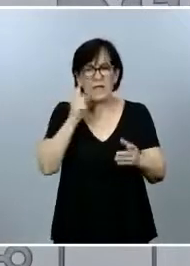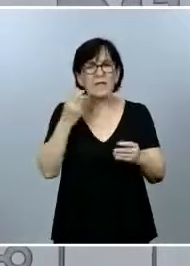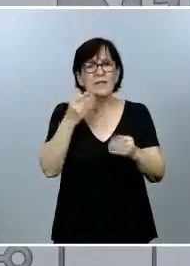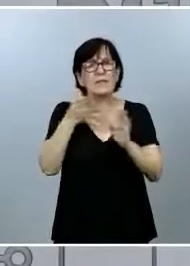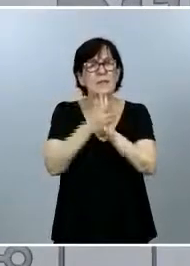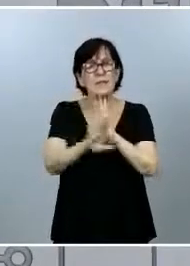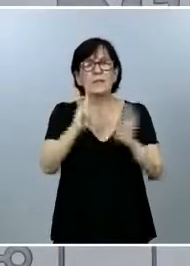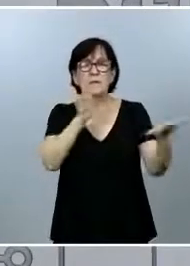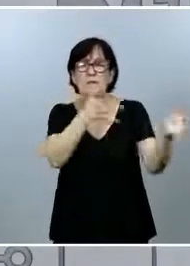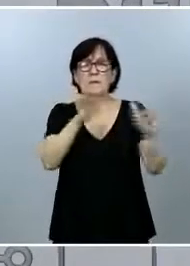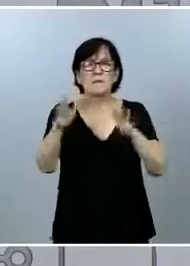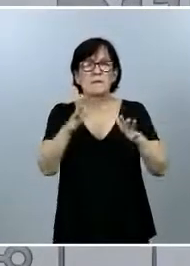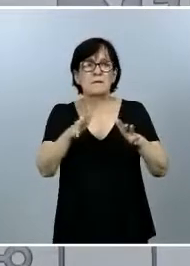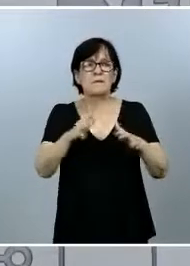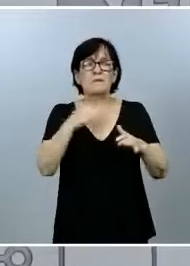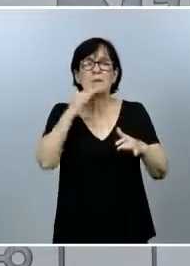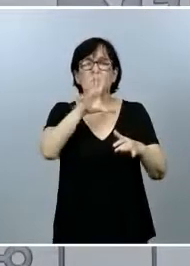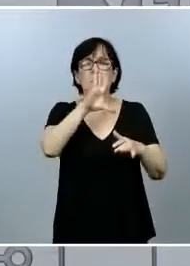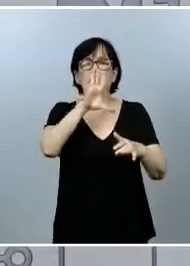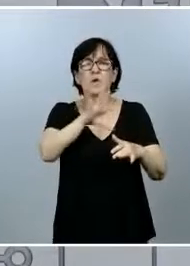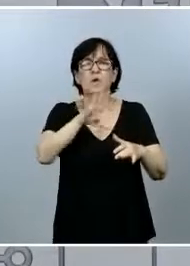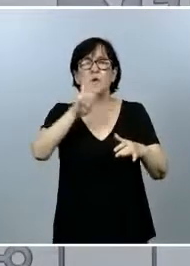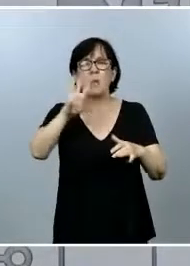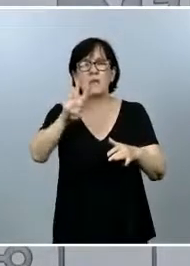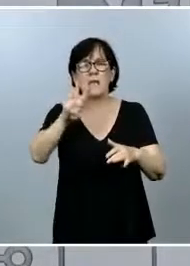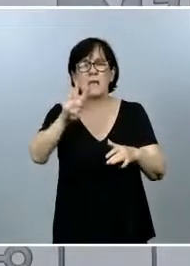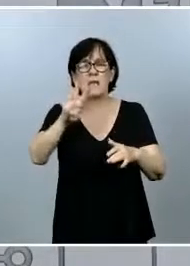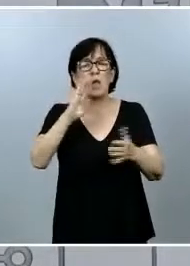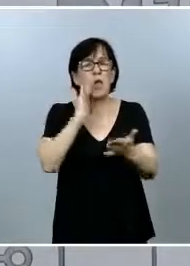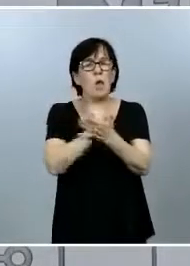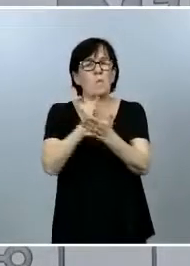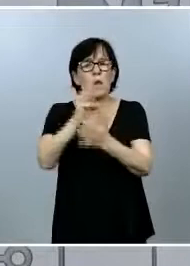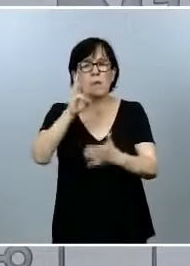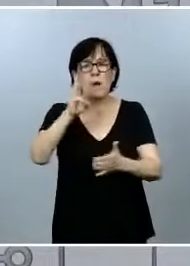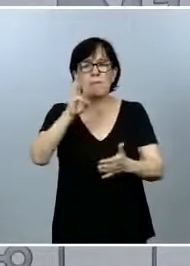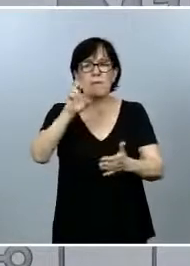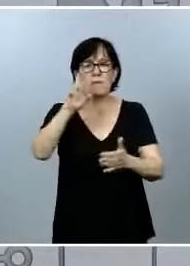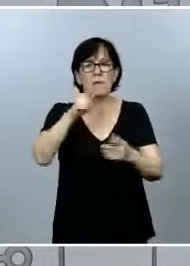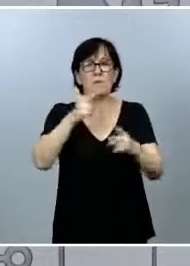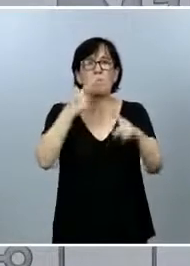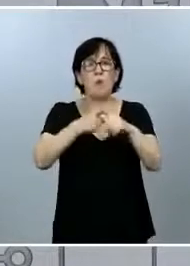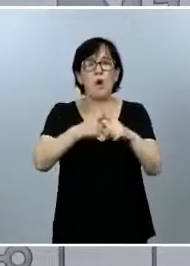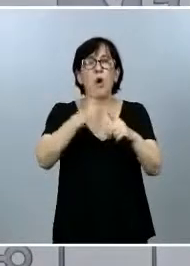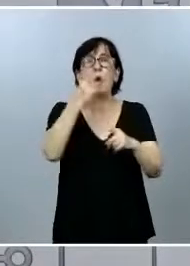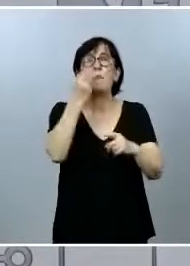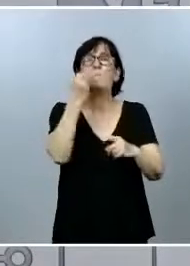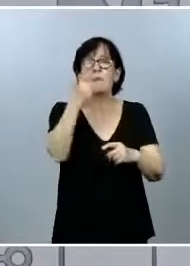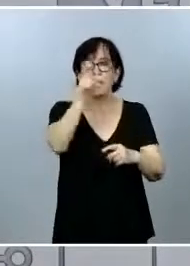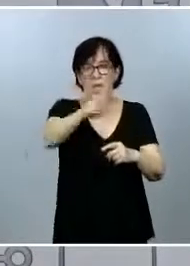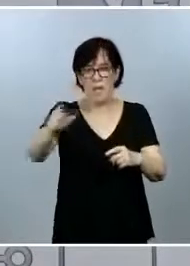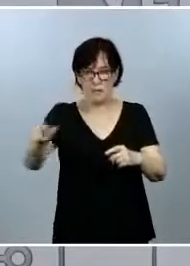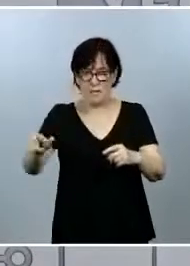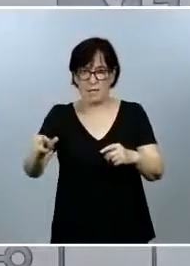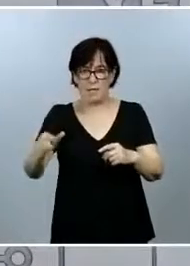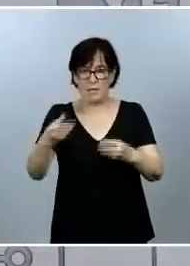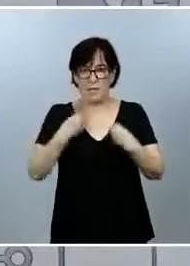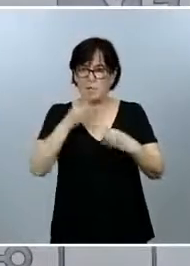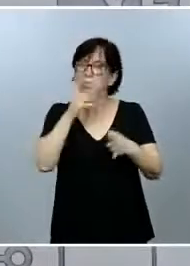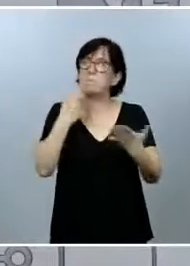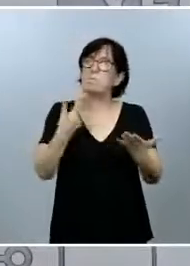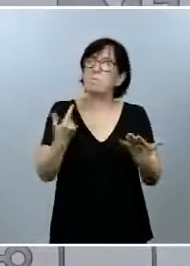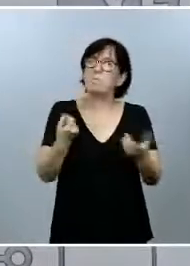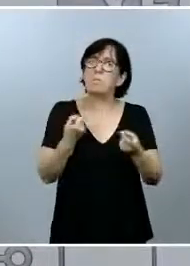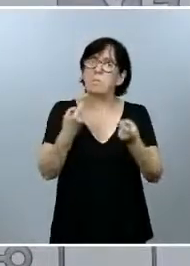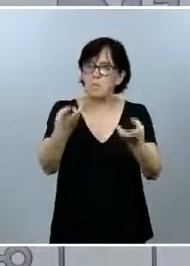aproximadamente casi 54 pruebas de PCRs por cada mil habitantes, lo cual es una cifra muy adecuada, muy